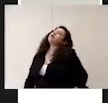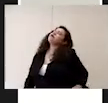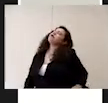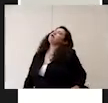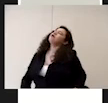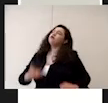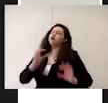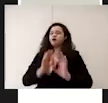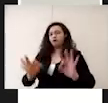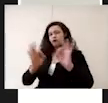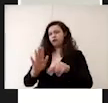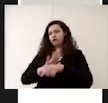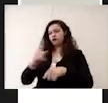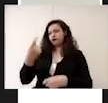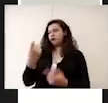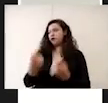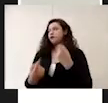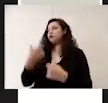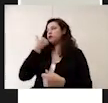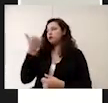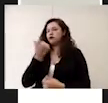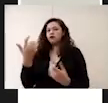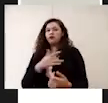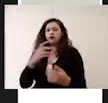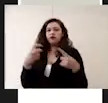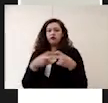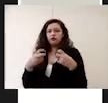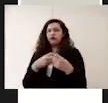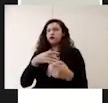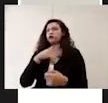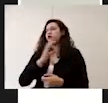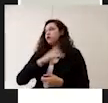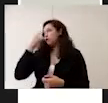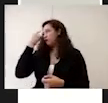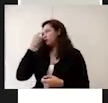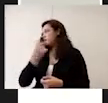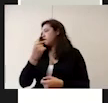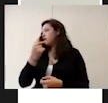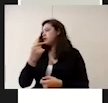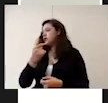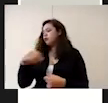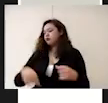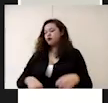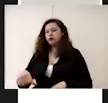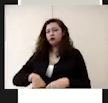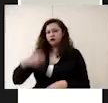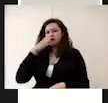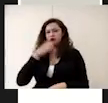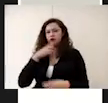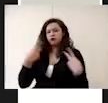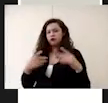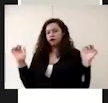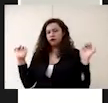a que algunos alumnos se pueden sentir nerviosos a volver a las actividades escolares presenciales